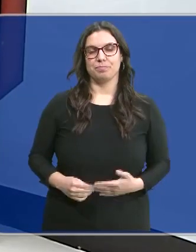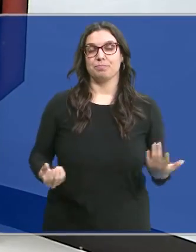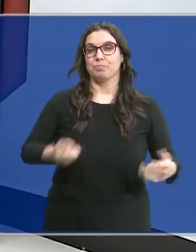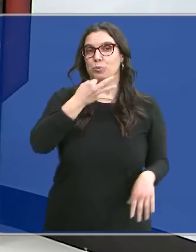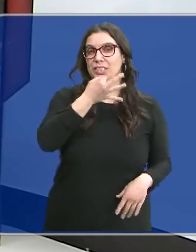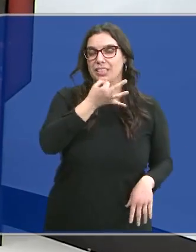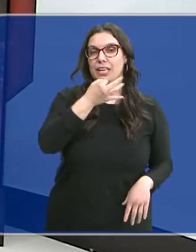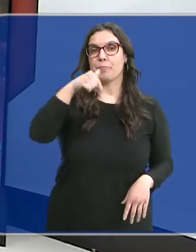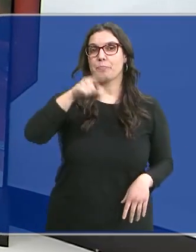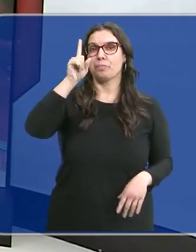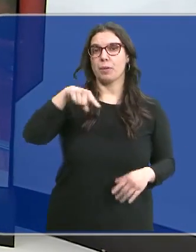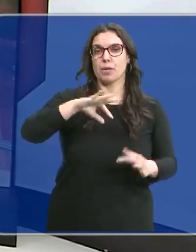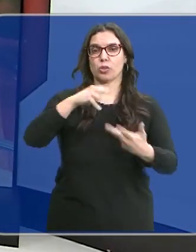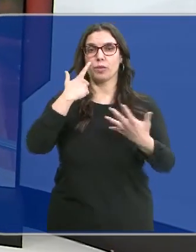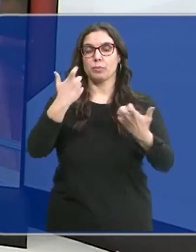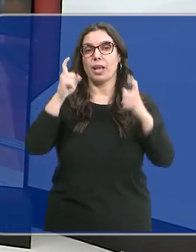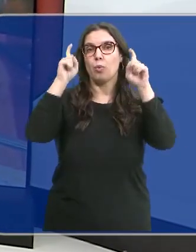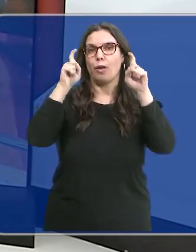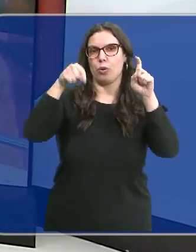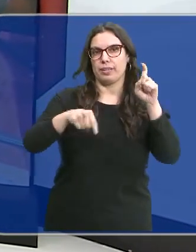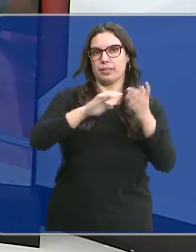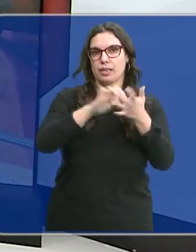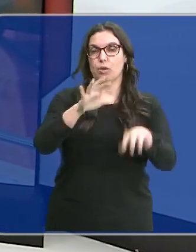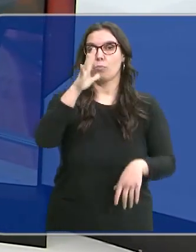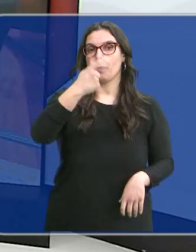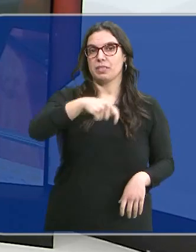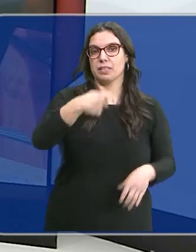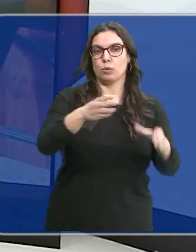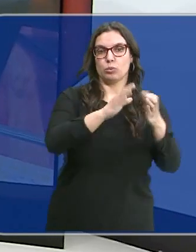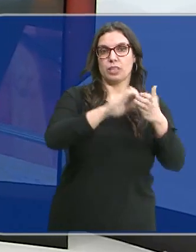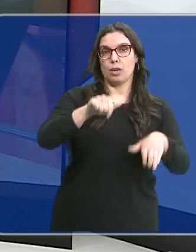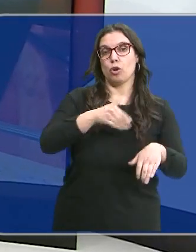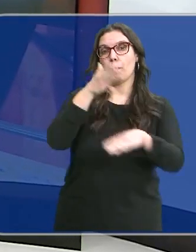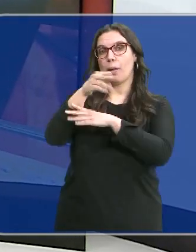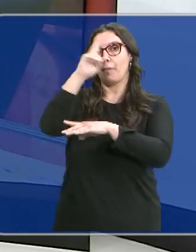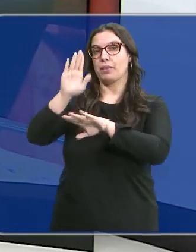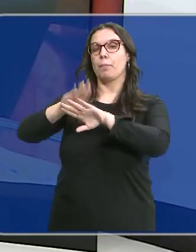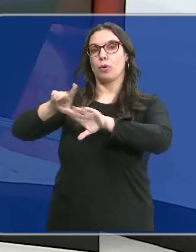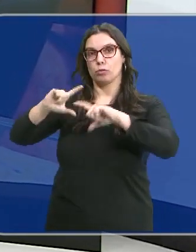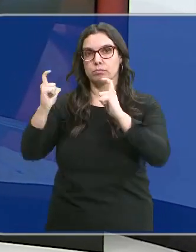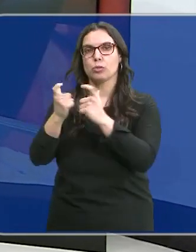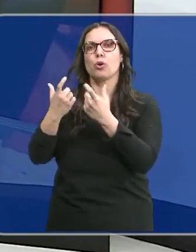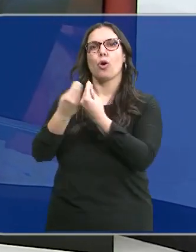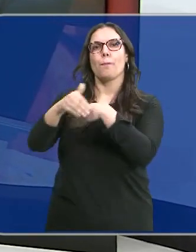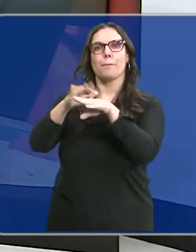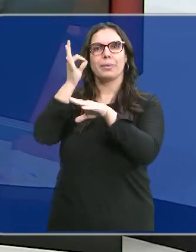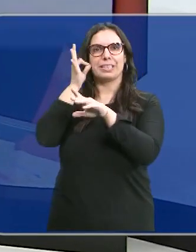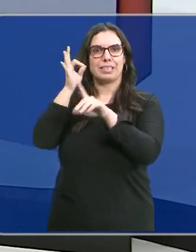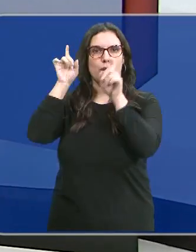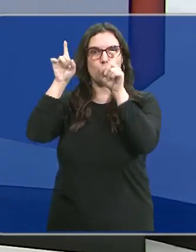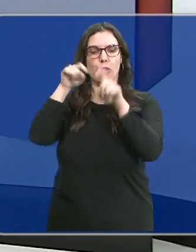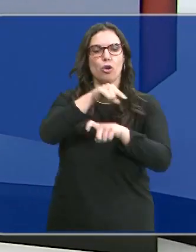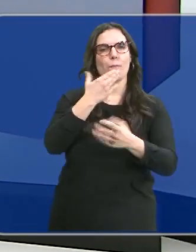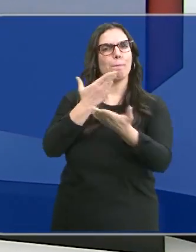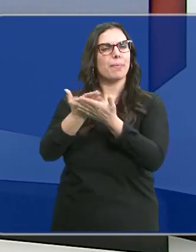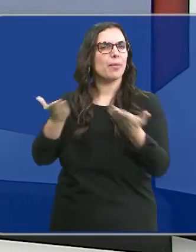Buenas tardes, hoy también es noticia la educación de Castilla y León. El presidente de la Junta se ha reunido en Madrid con la ministra, que le ha solicitado Mañueco a